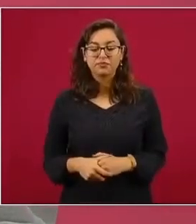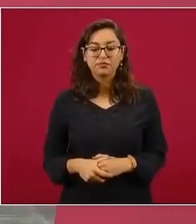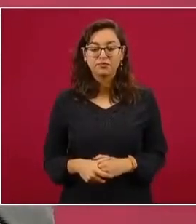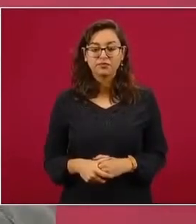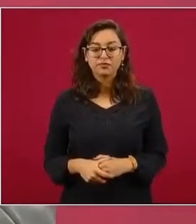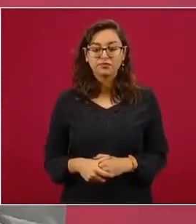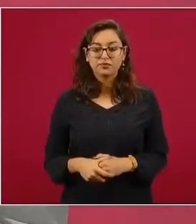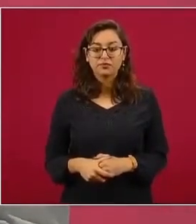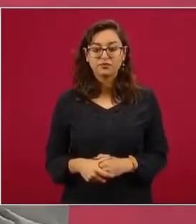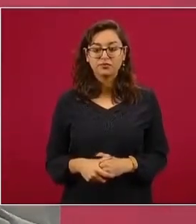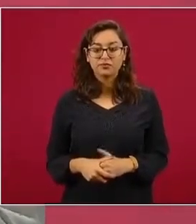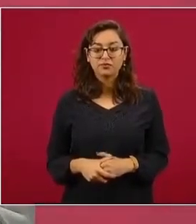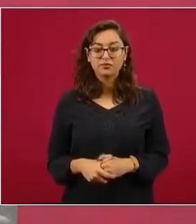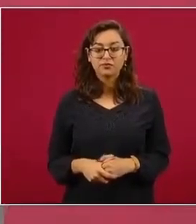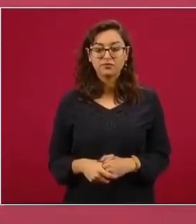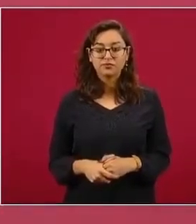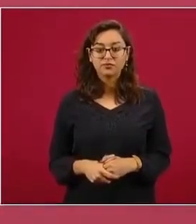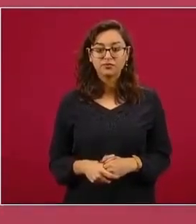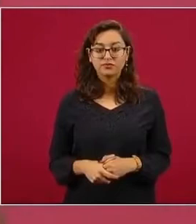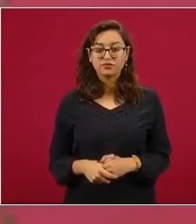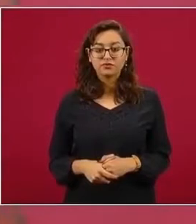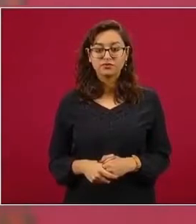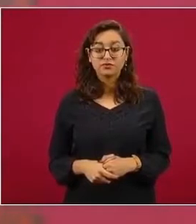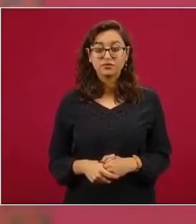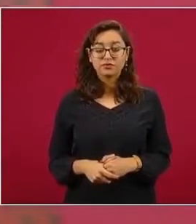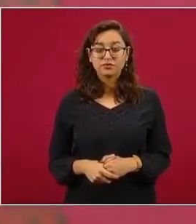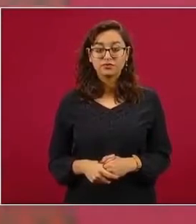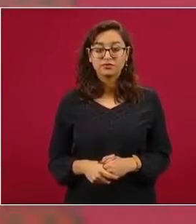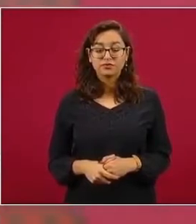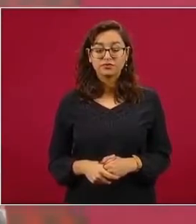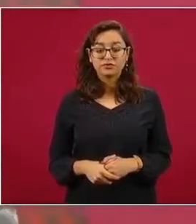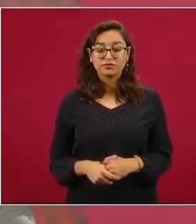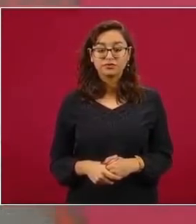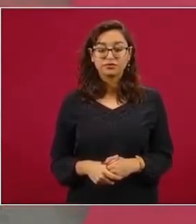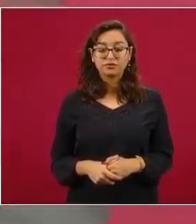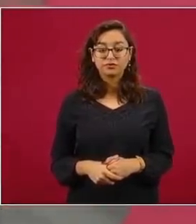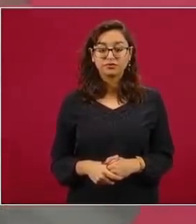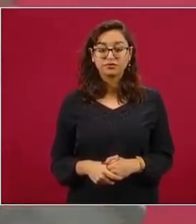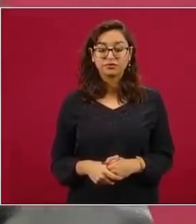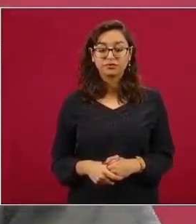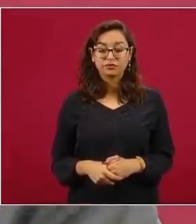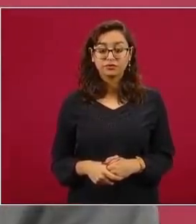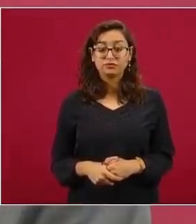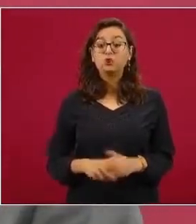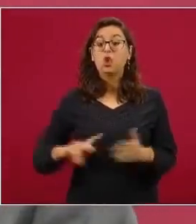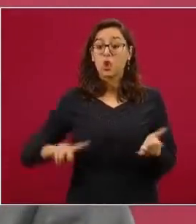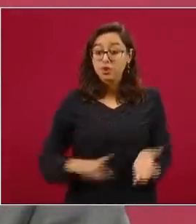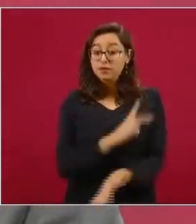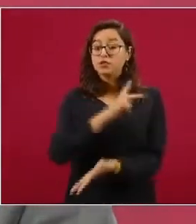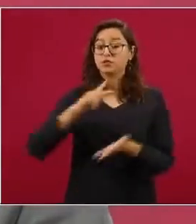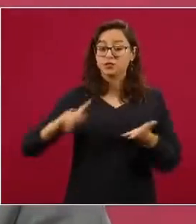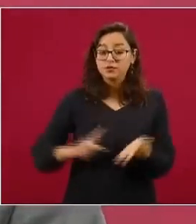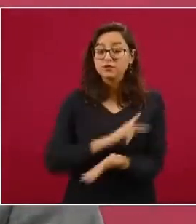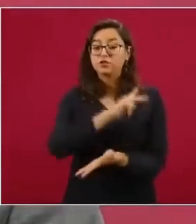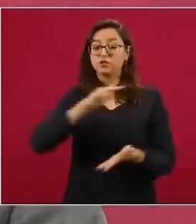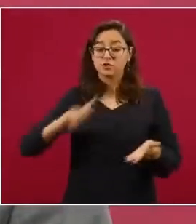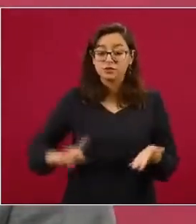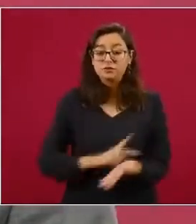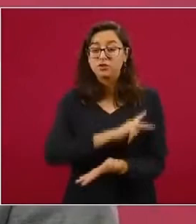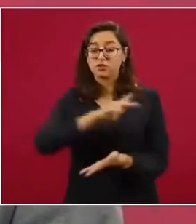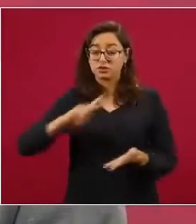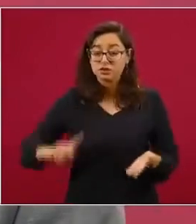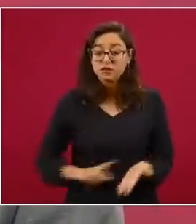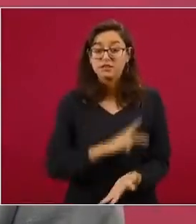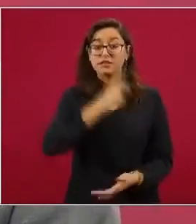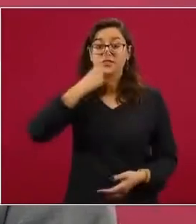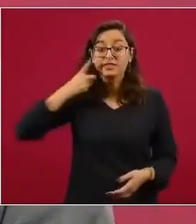Y esto también lo digo y lo repito y lo repito y lo repito para